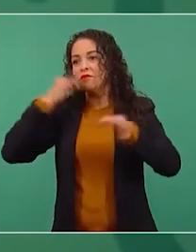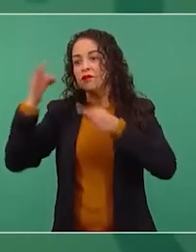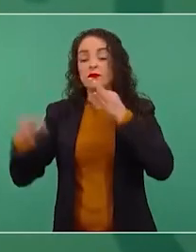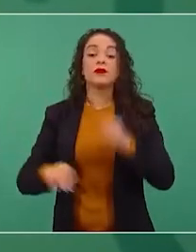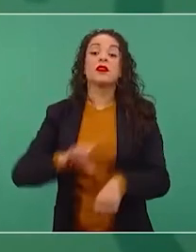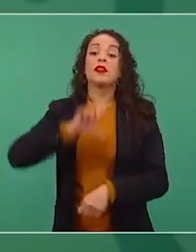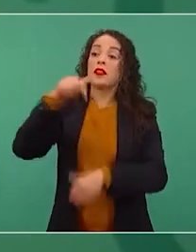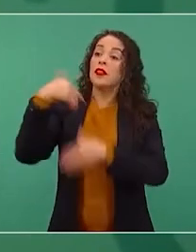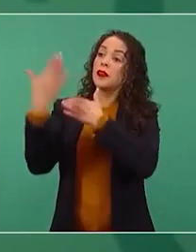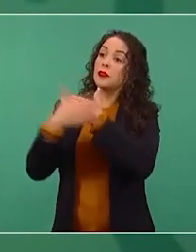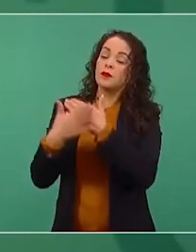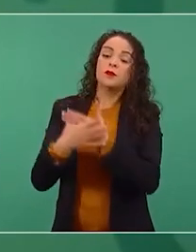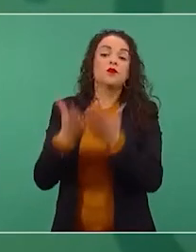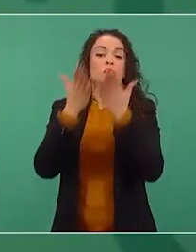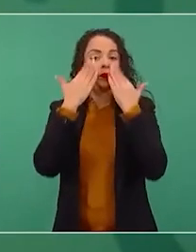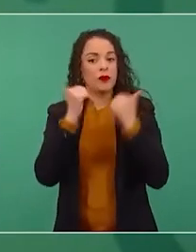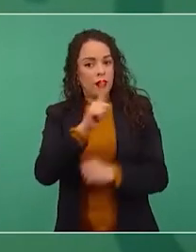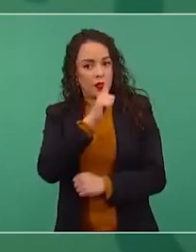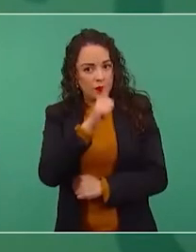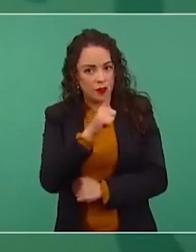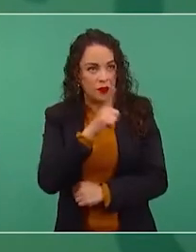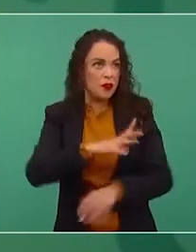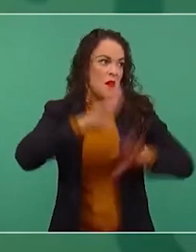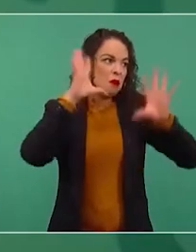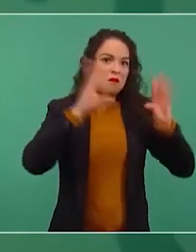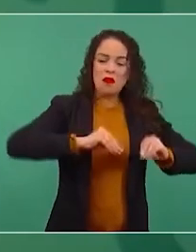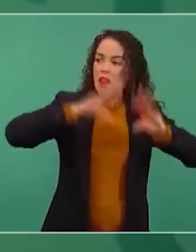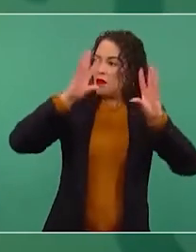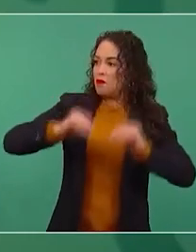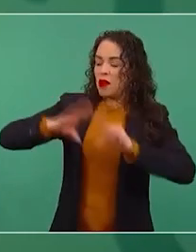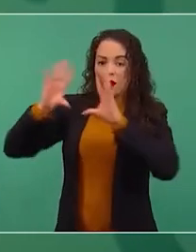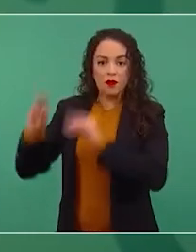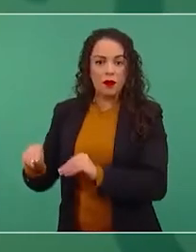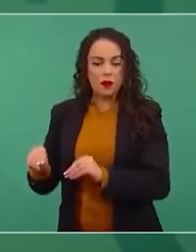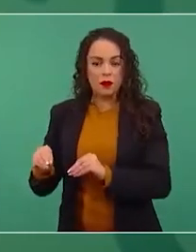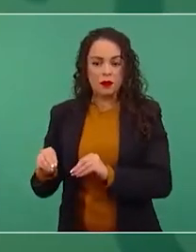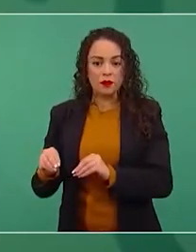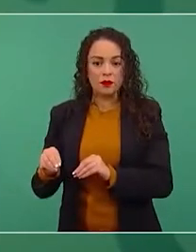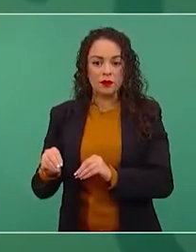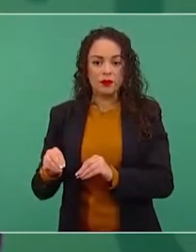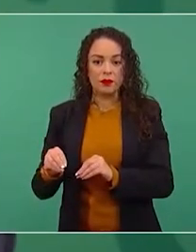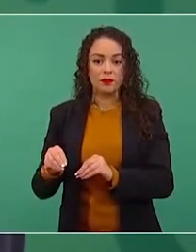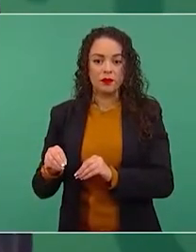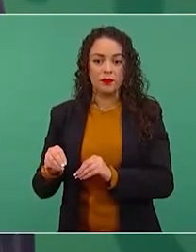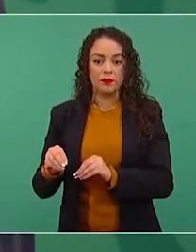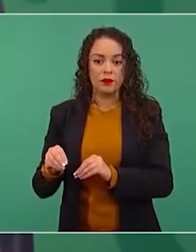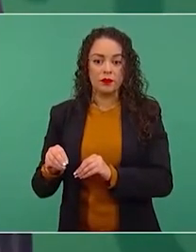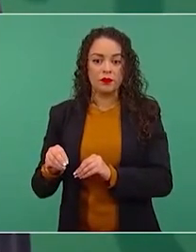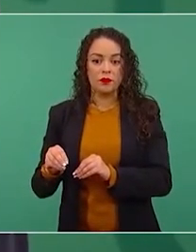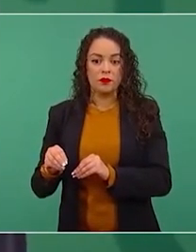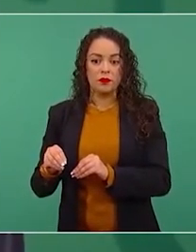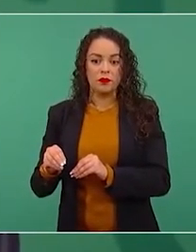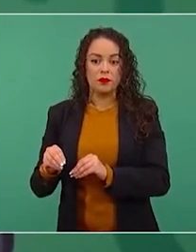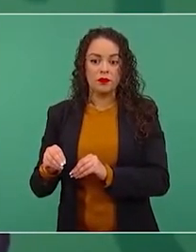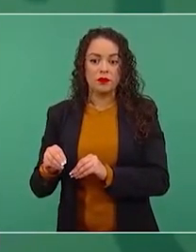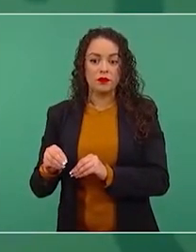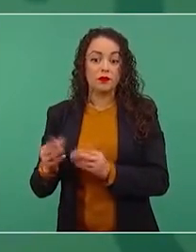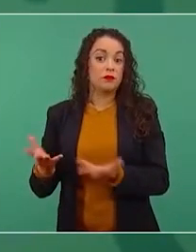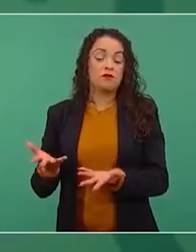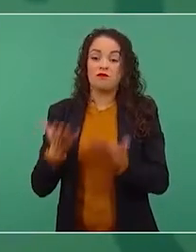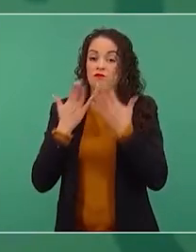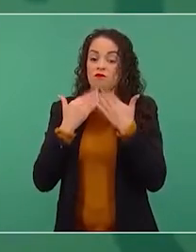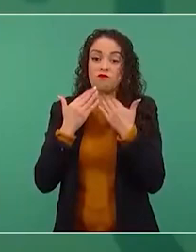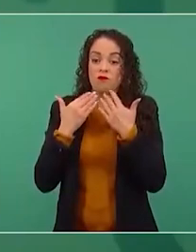van a haber apagones, ya no hay dinero del presupuesto, se